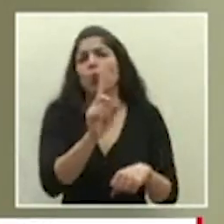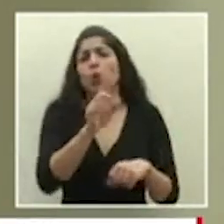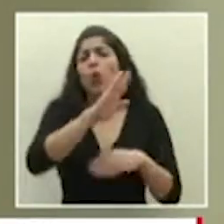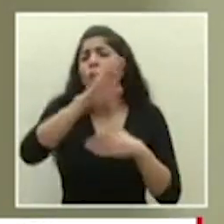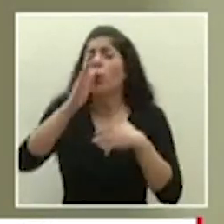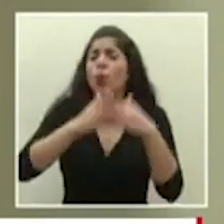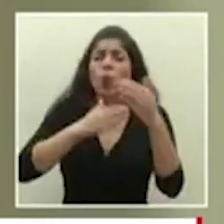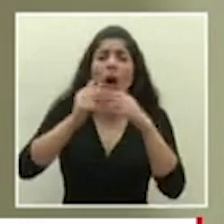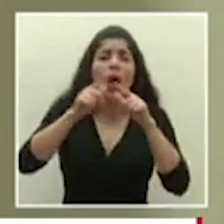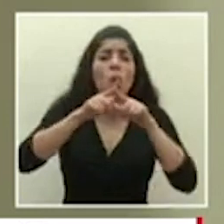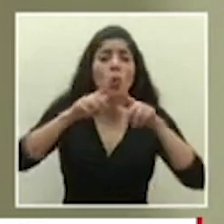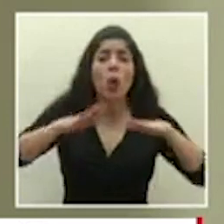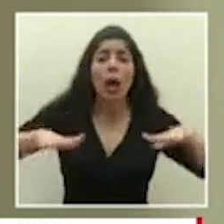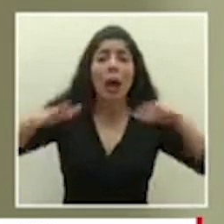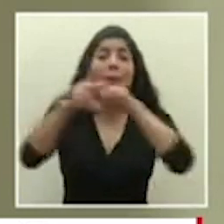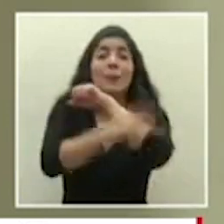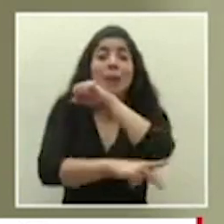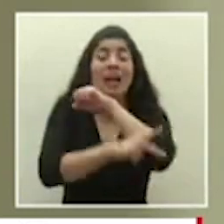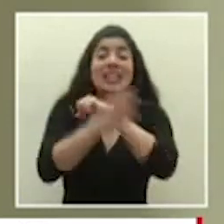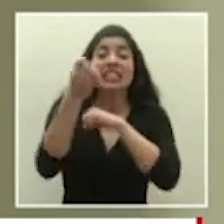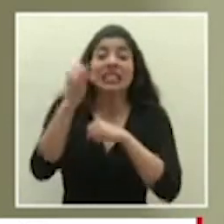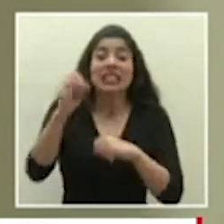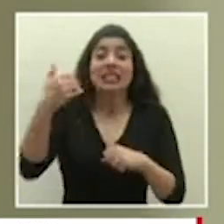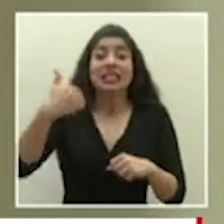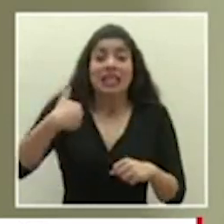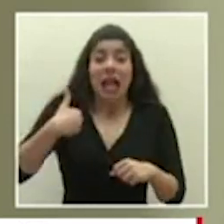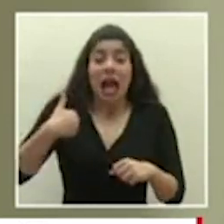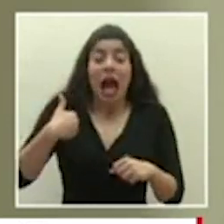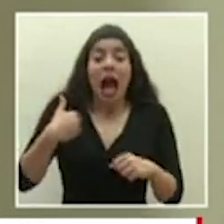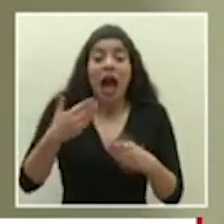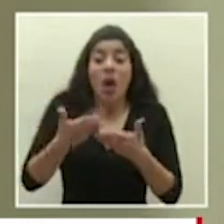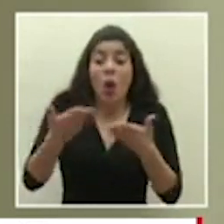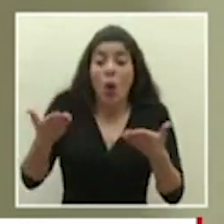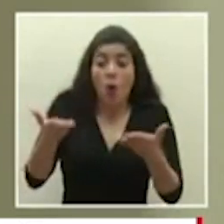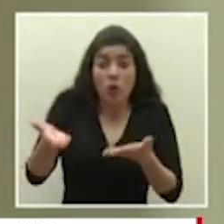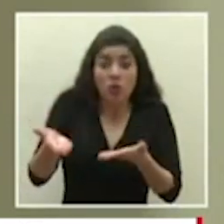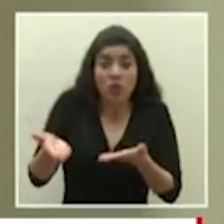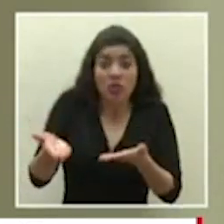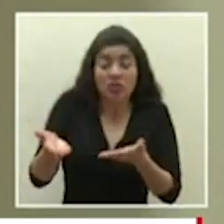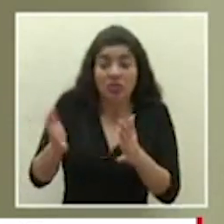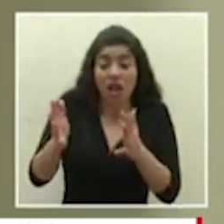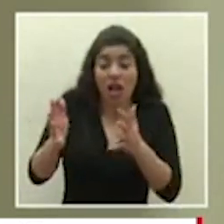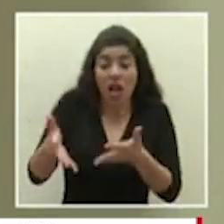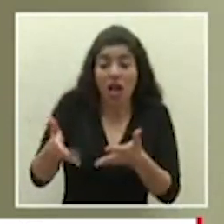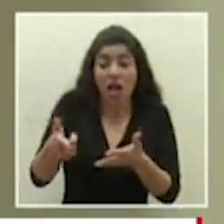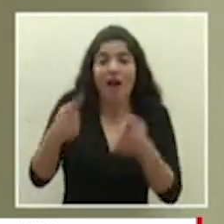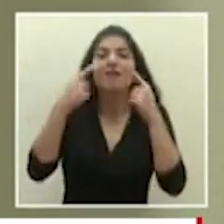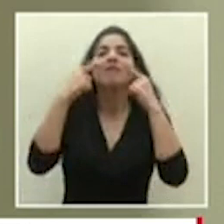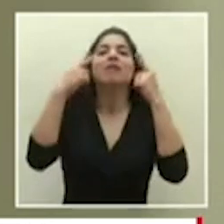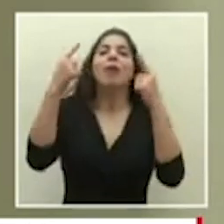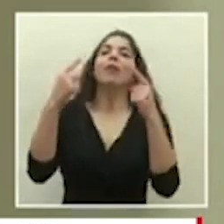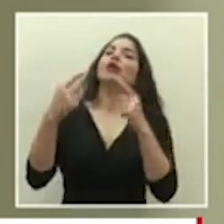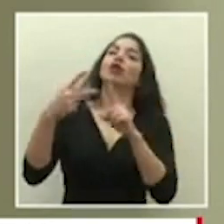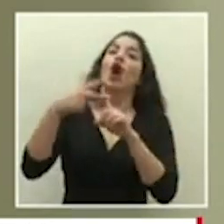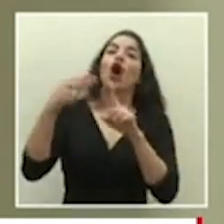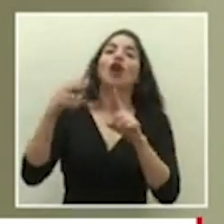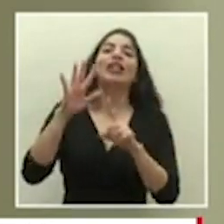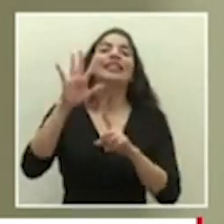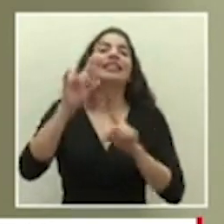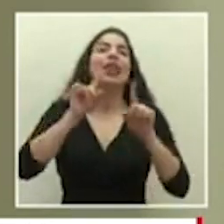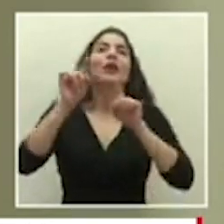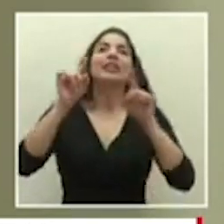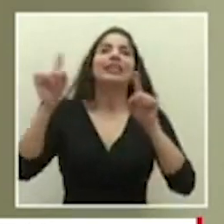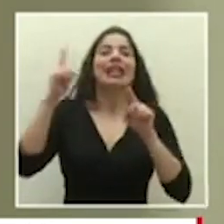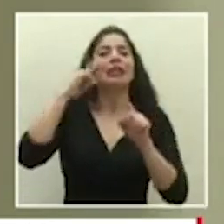parte del país que tenga ese tipo de artefactos que son los famosos hoteles cinco estrellas que llamamos del